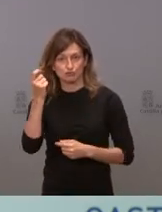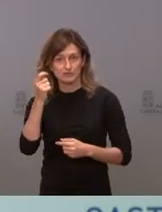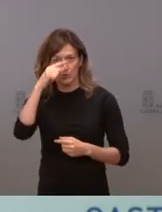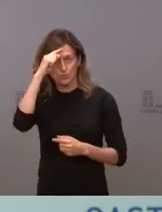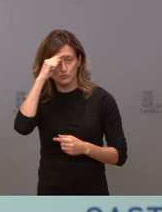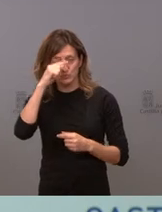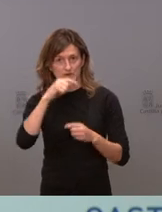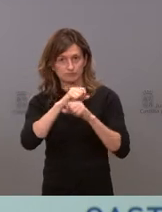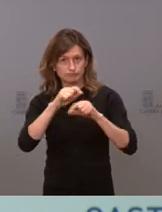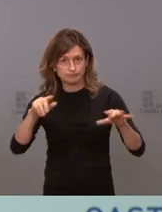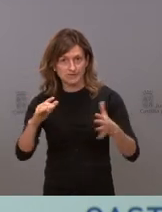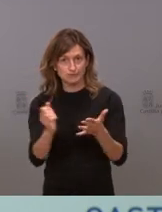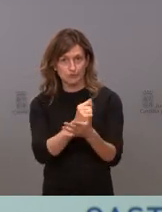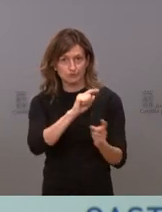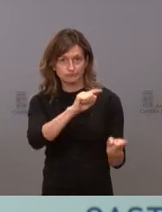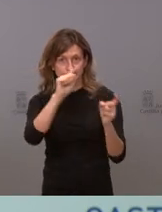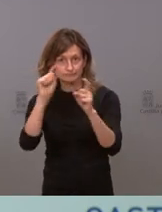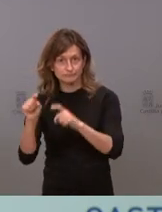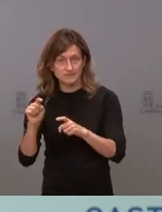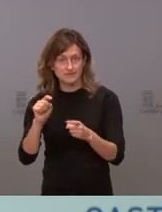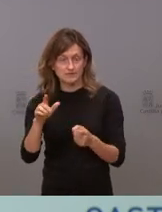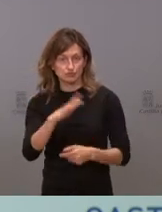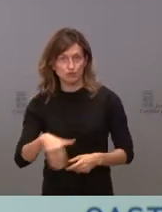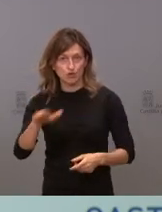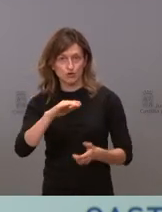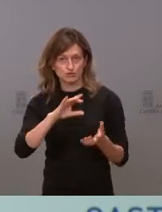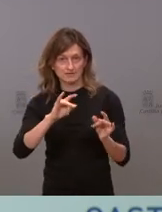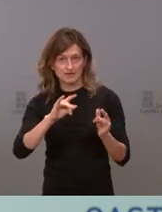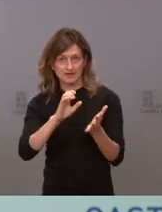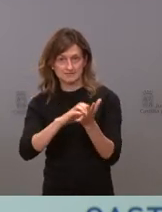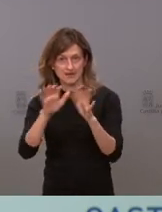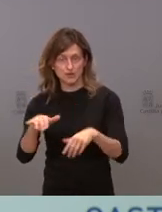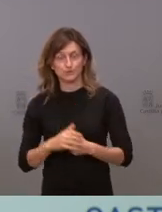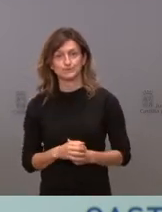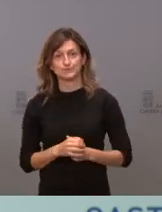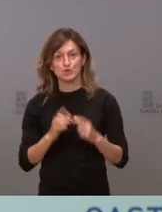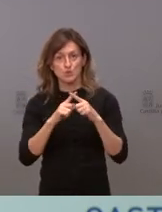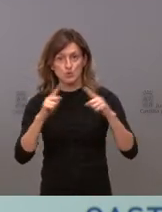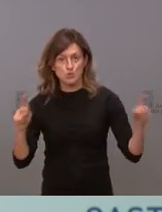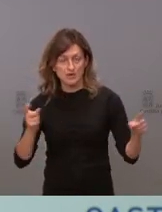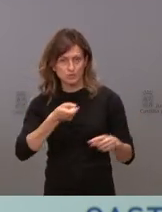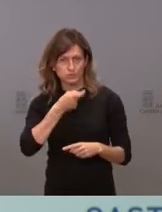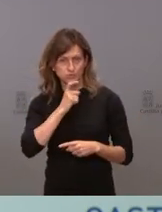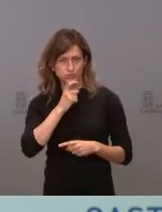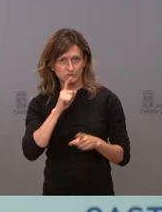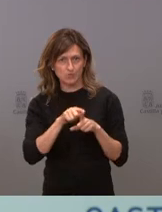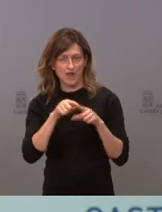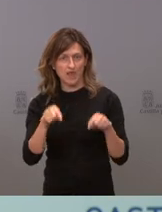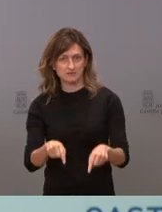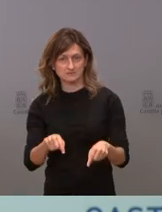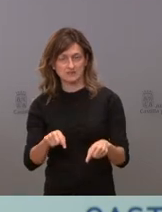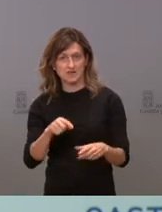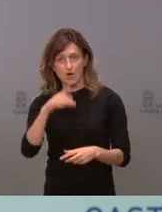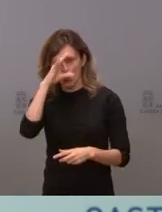y cada uno de los puntos de nuestra comunidad. Pero en un año tan difícil como este, no podemos